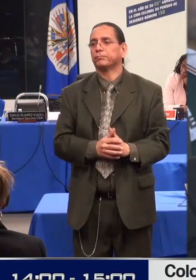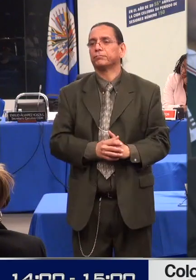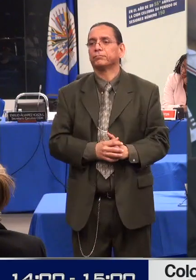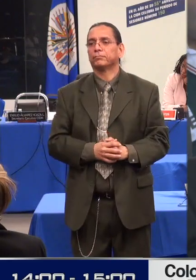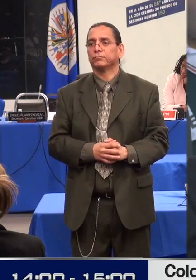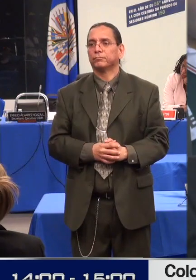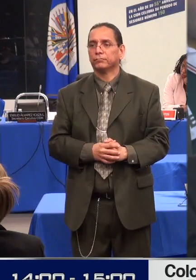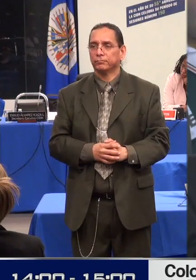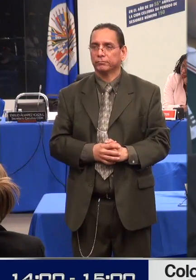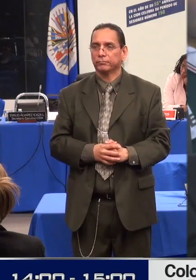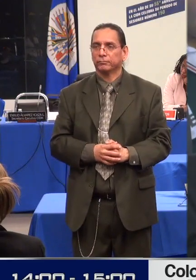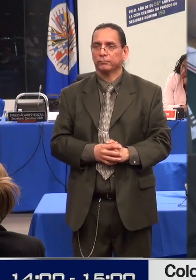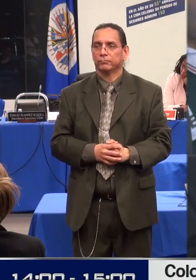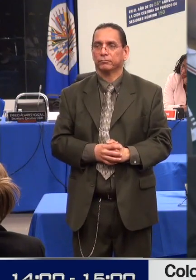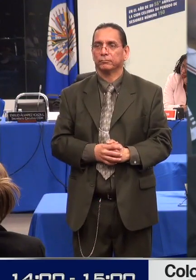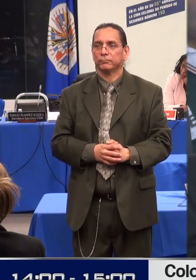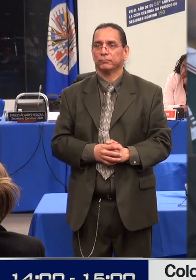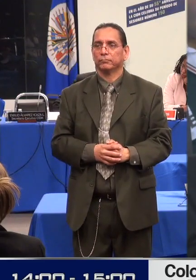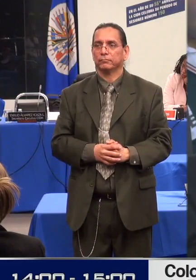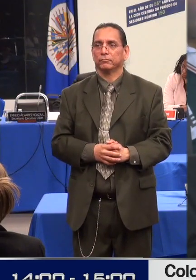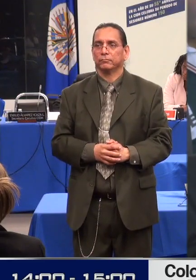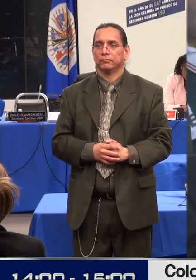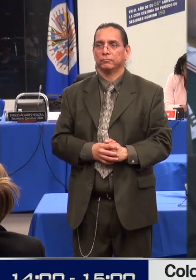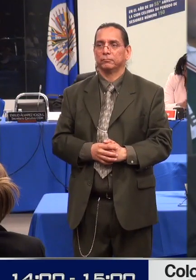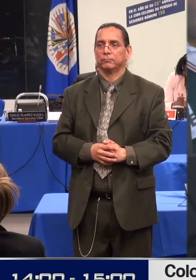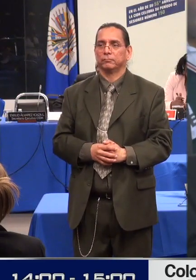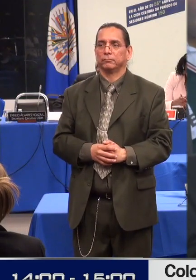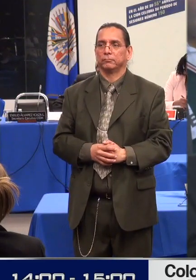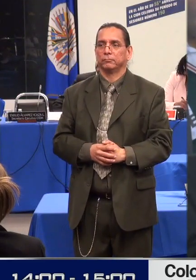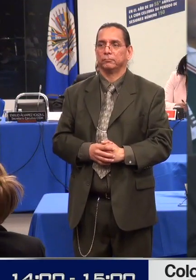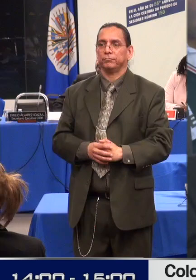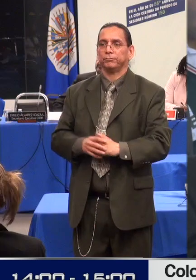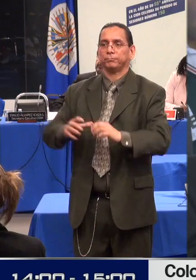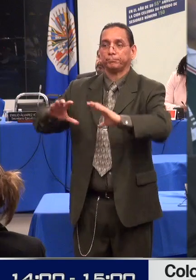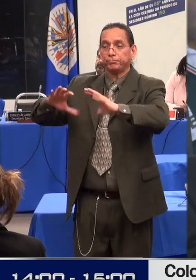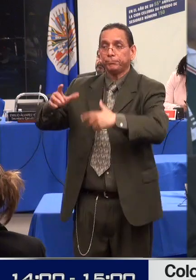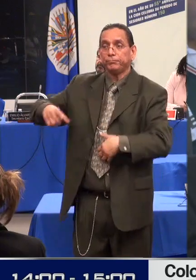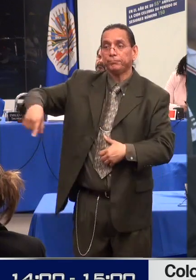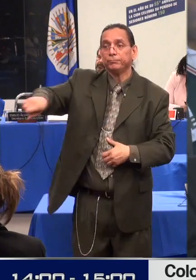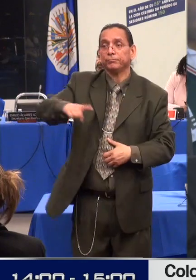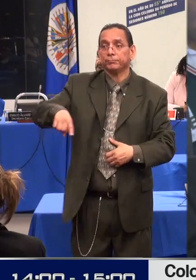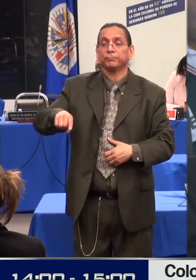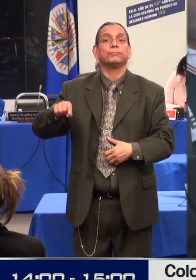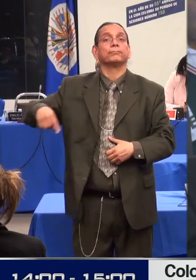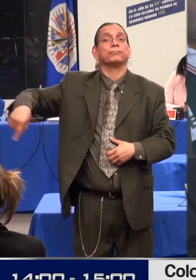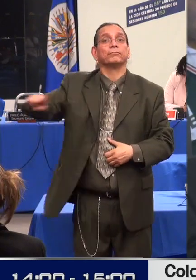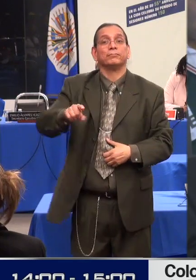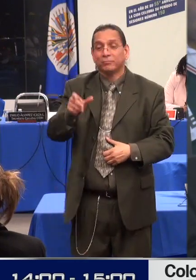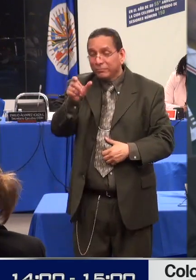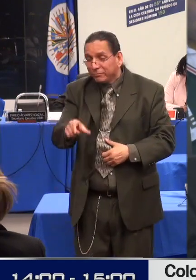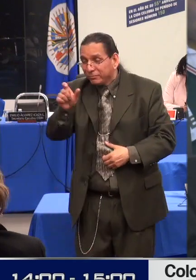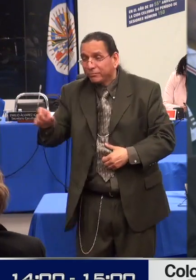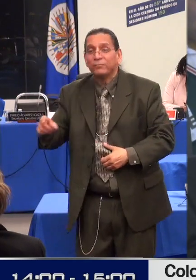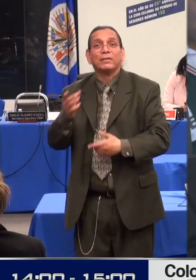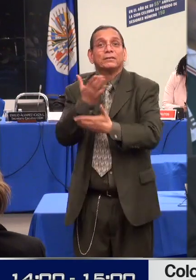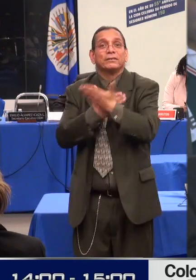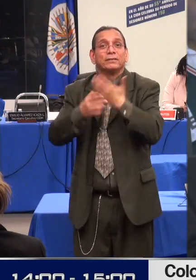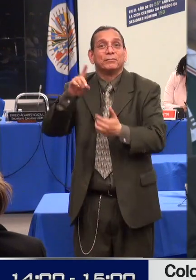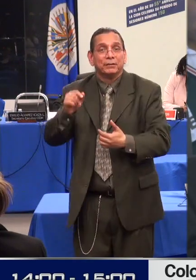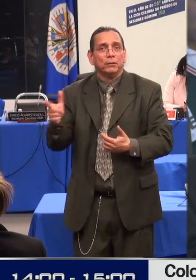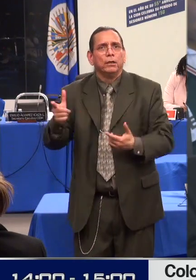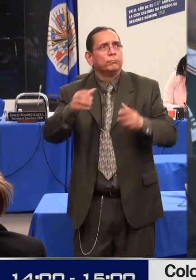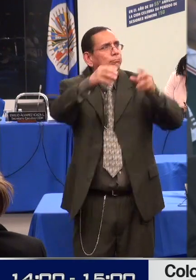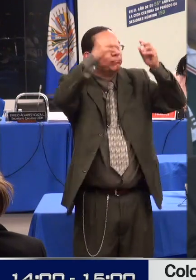saber algo sobre los derechos sexuales y reproductivos por parte de las familias ni los colegios. Tampoco los